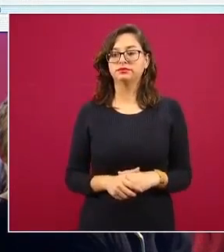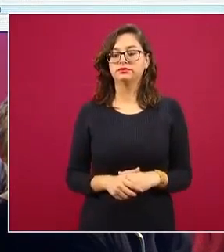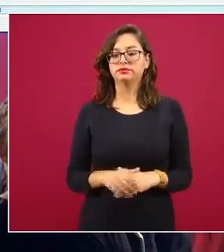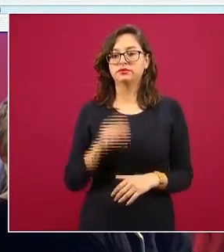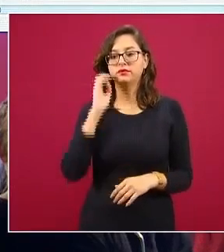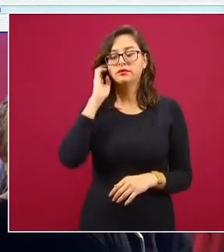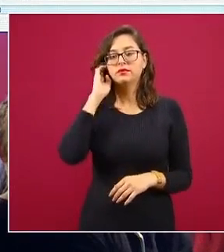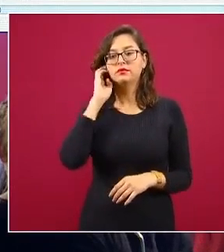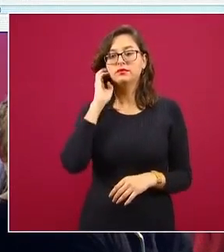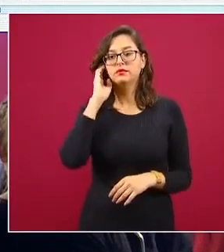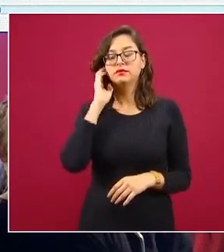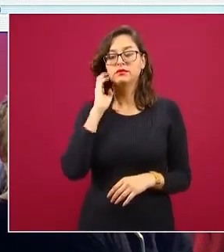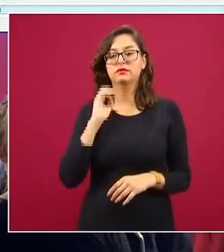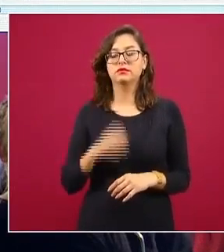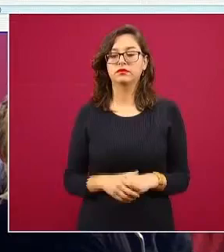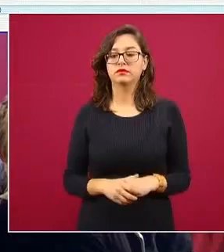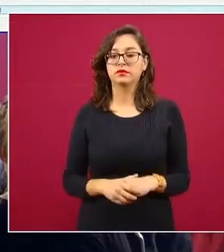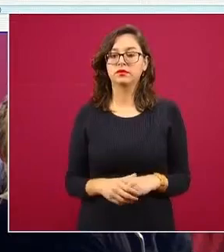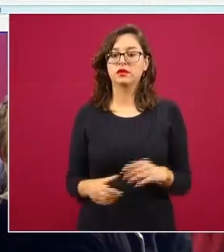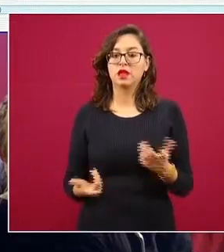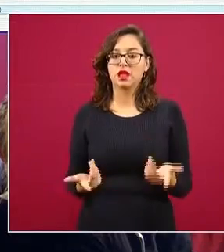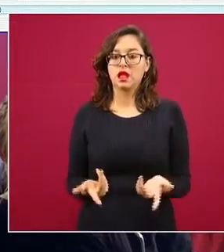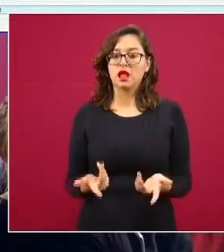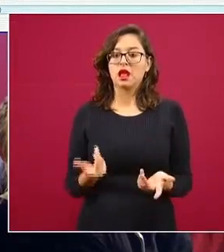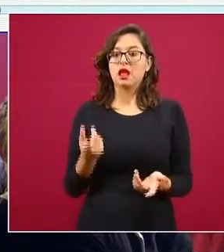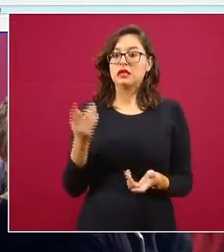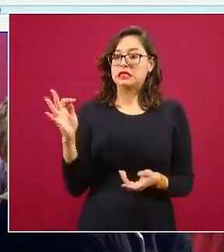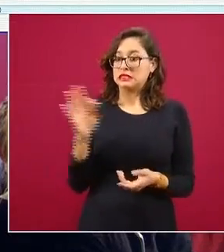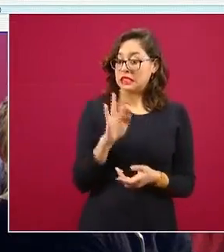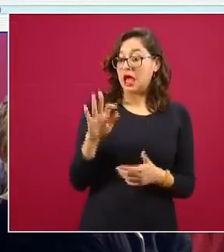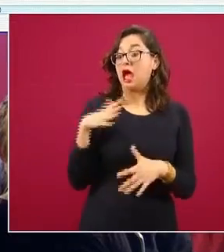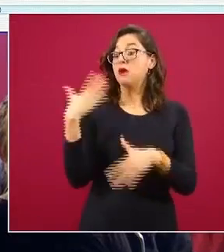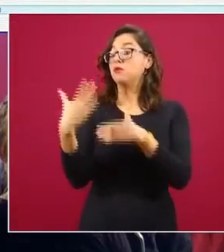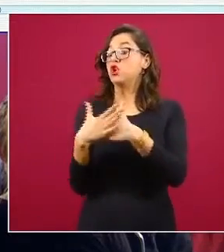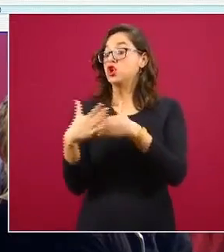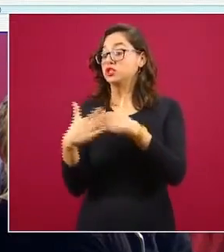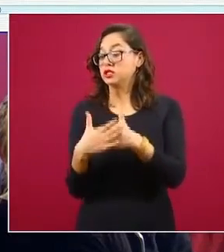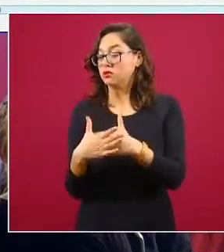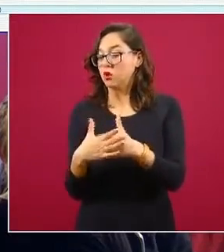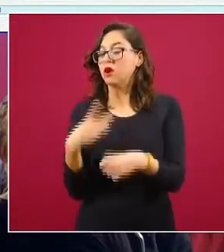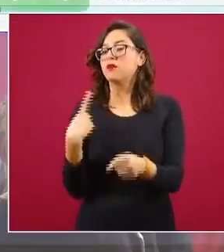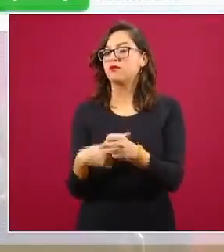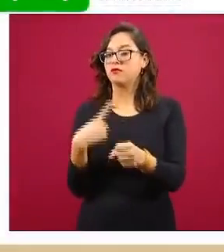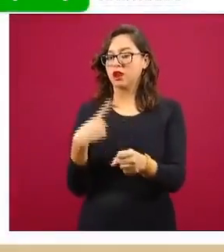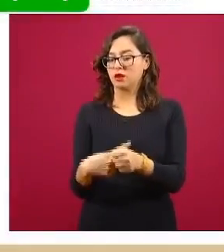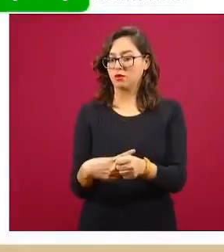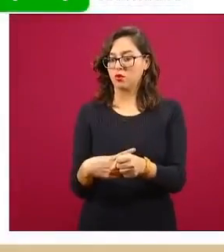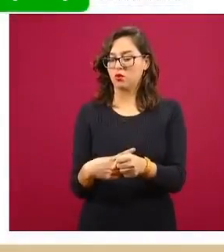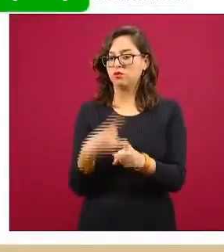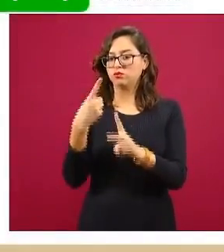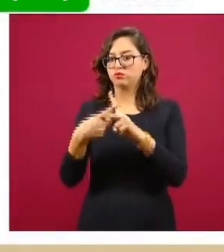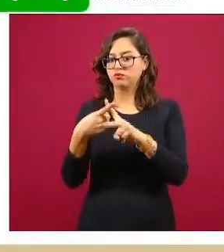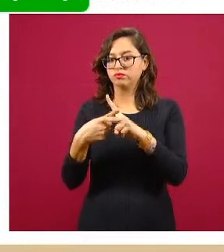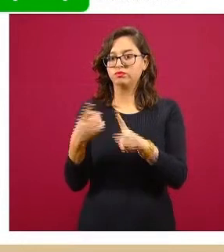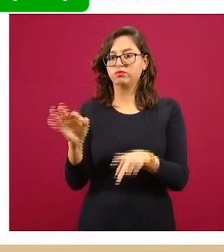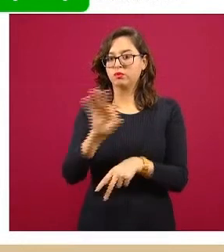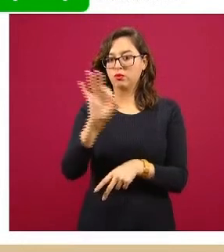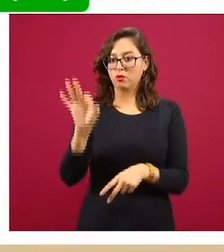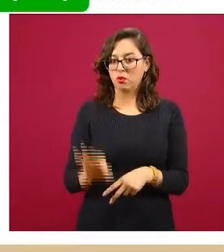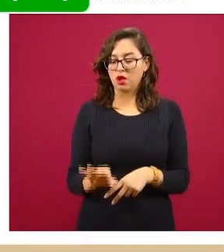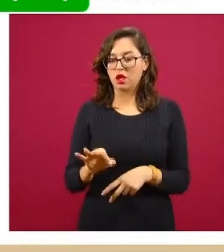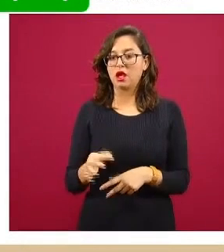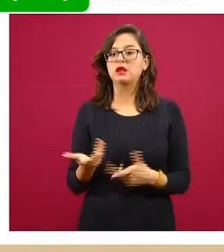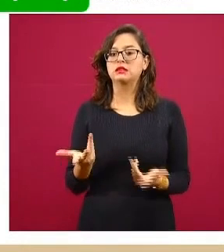gráfica y en los números que se presentan, ahora estamos hablando de los casos estimados. Y recuerden que los casos estimados son este grupo de casos